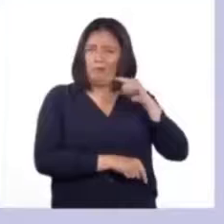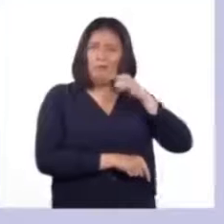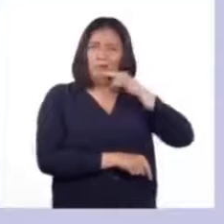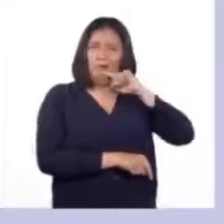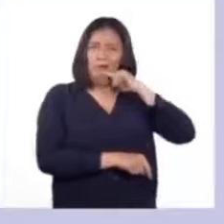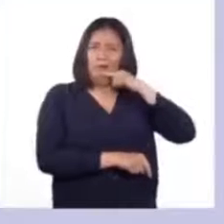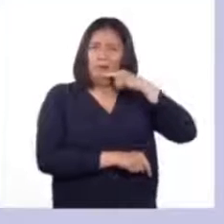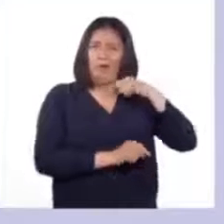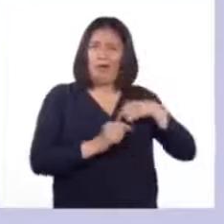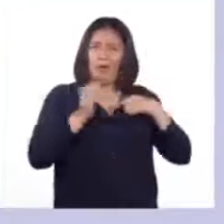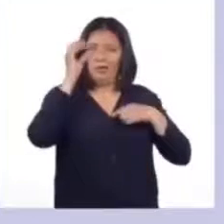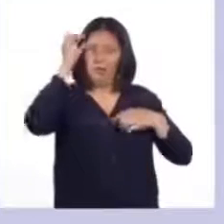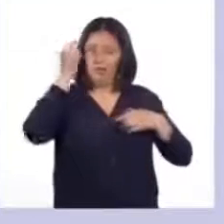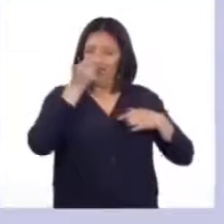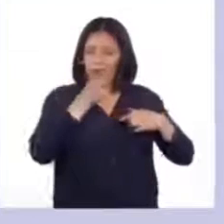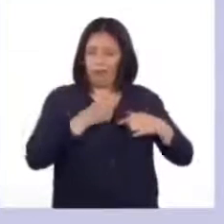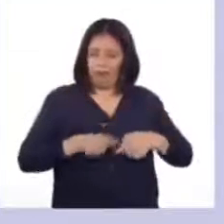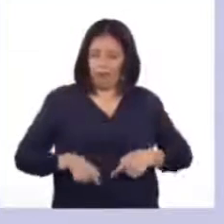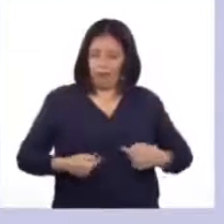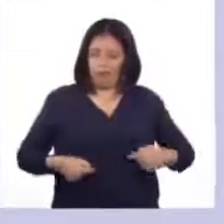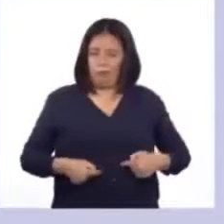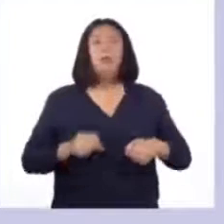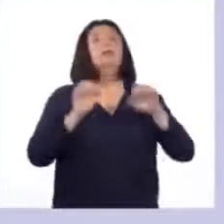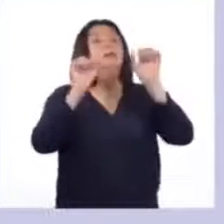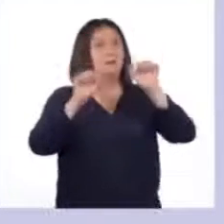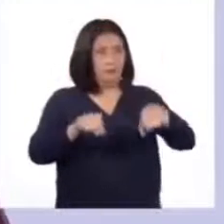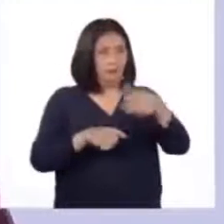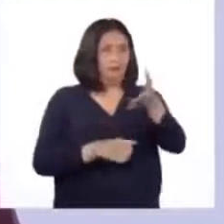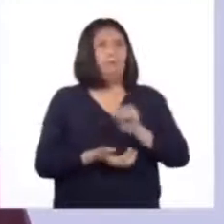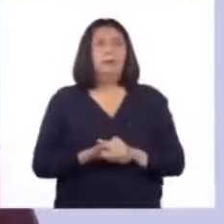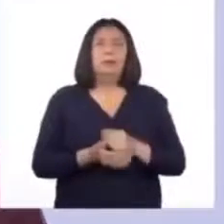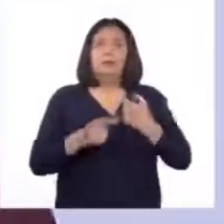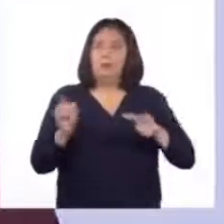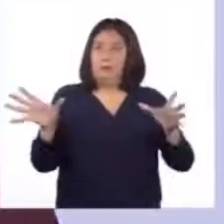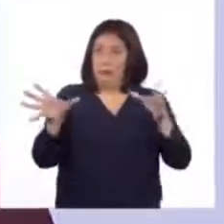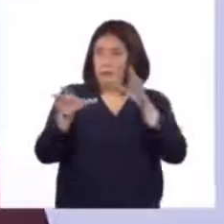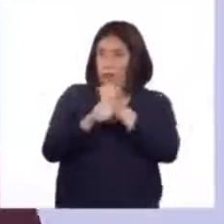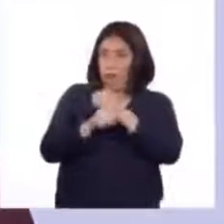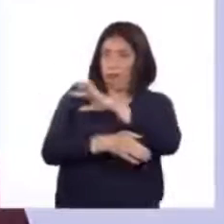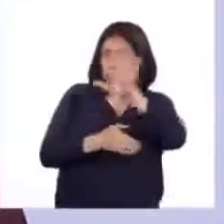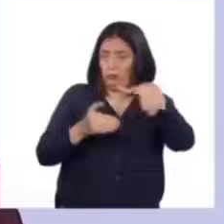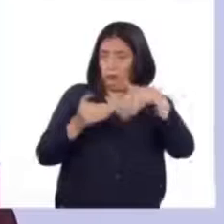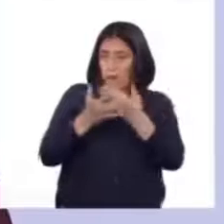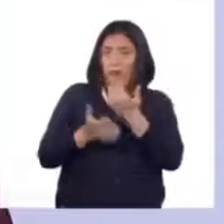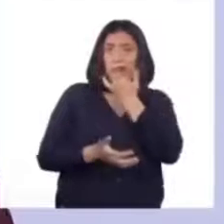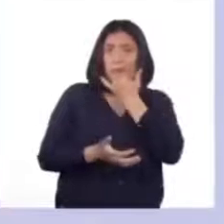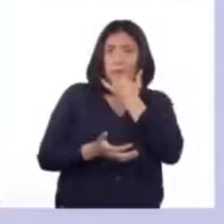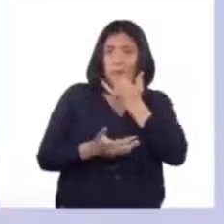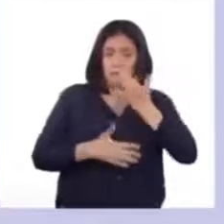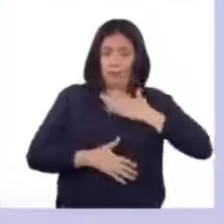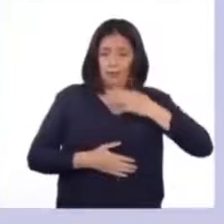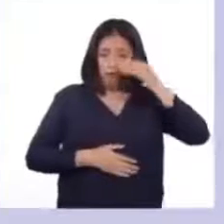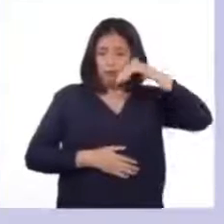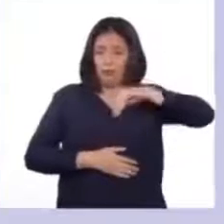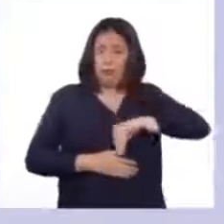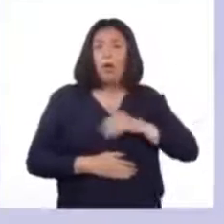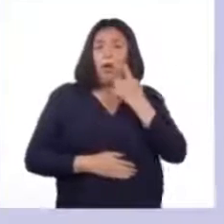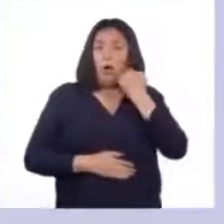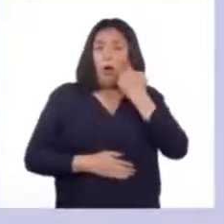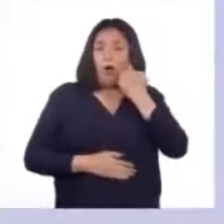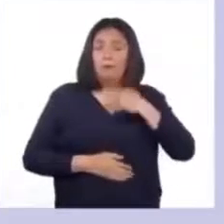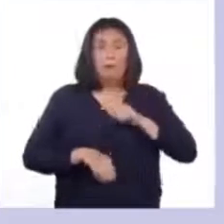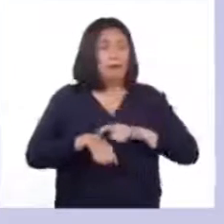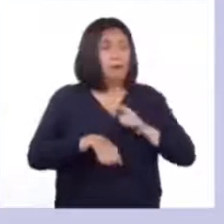en el cuerpo de una chica? Por supuesto, Patricia. Para resumir todo esto que ocurre en el cuerpo de los hombres durante la